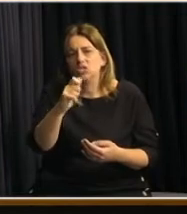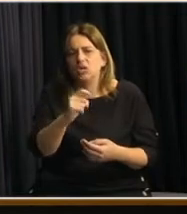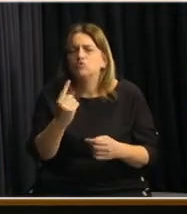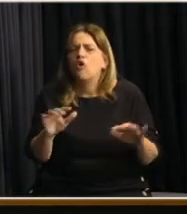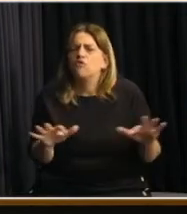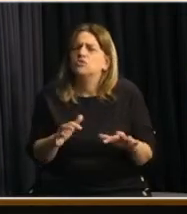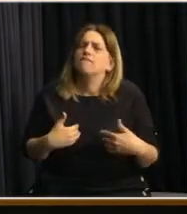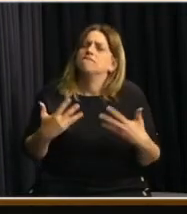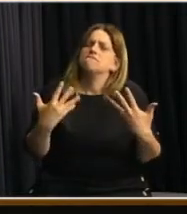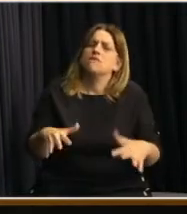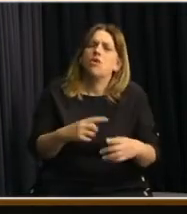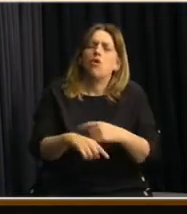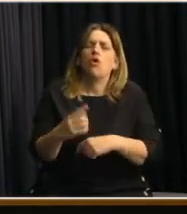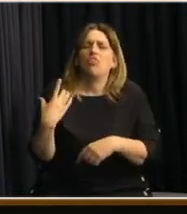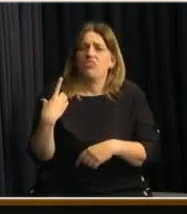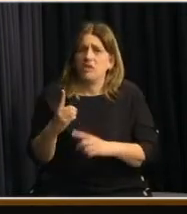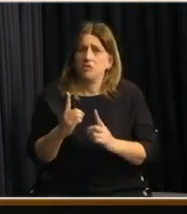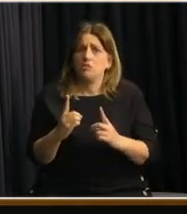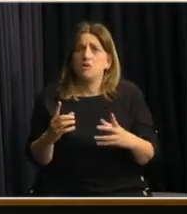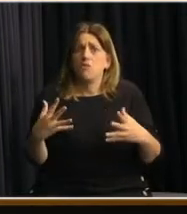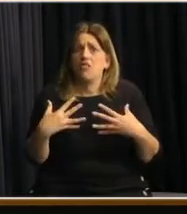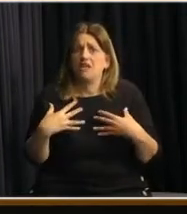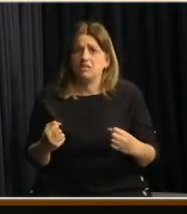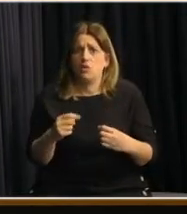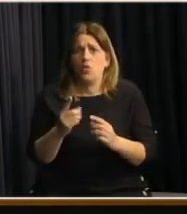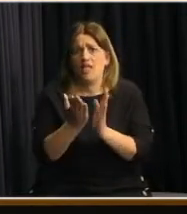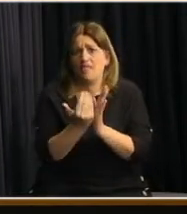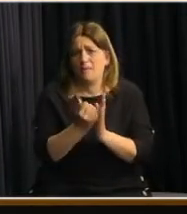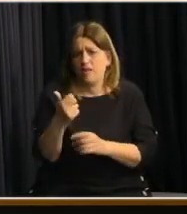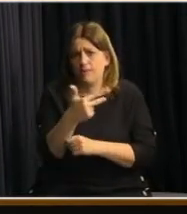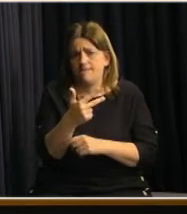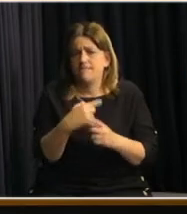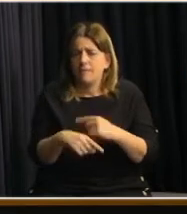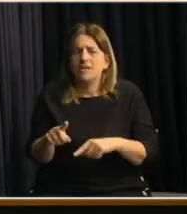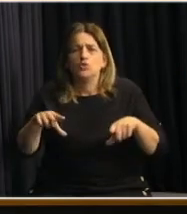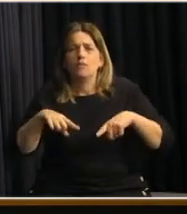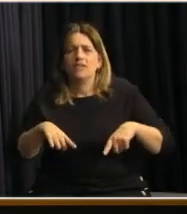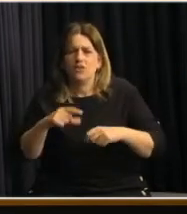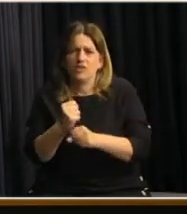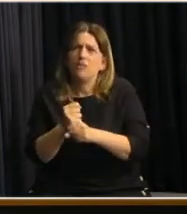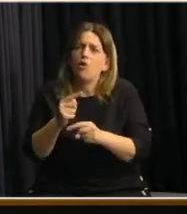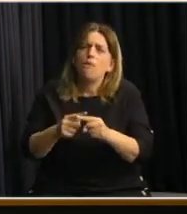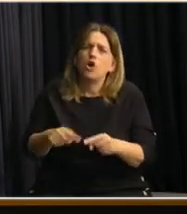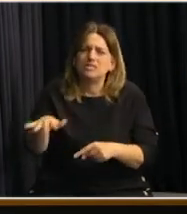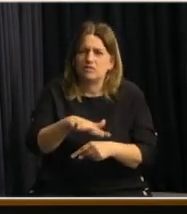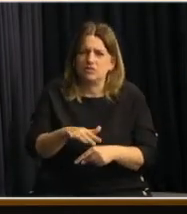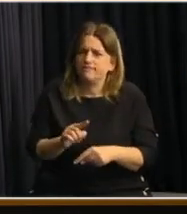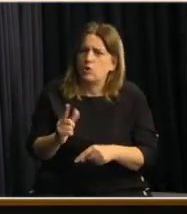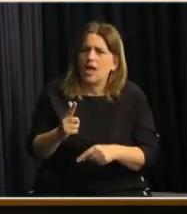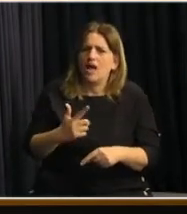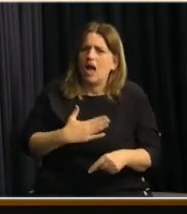funcionarios, del director de salud del departamento, así como una intimación del Ministerio de Trabajo por las condiciones en que se